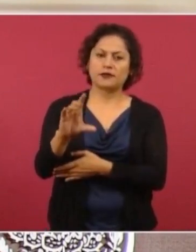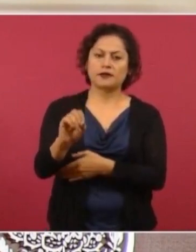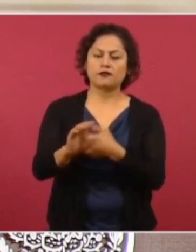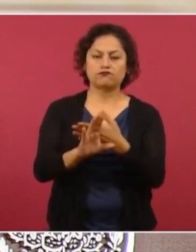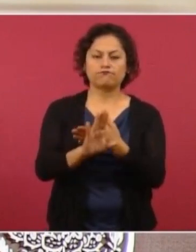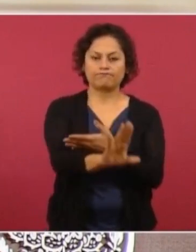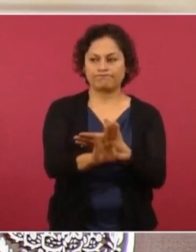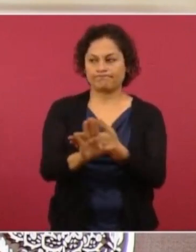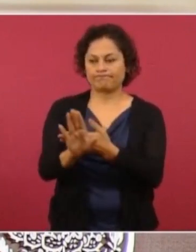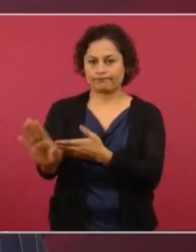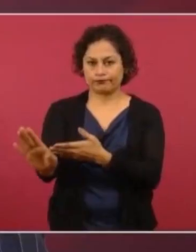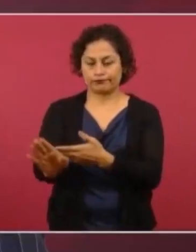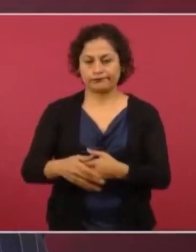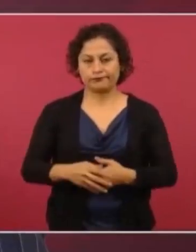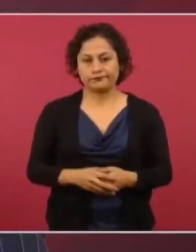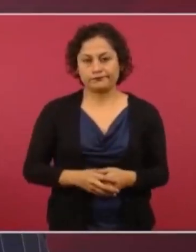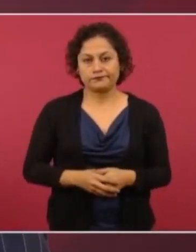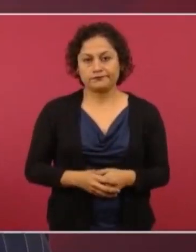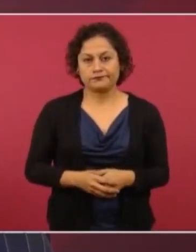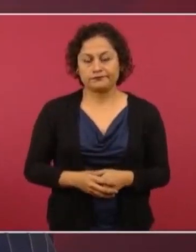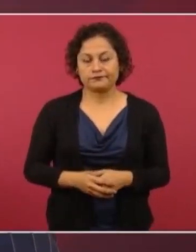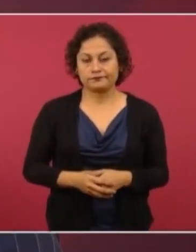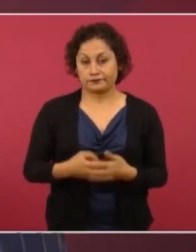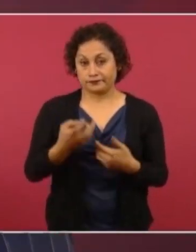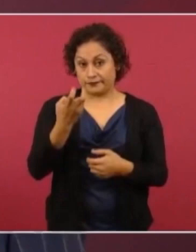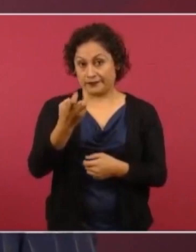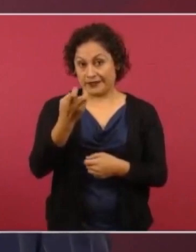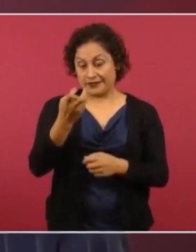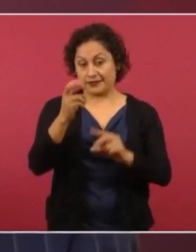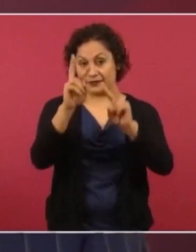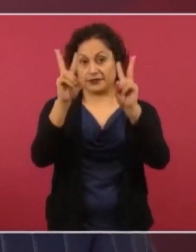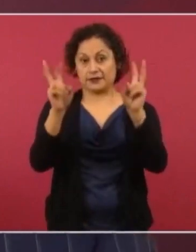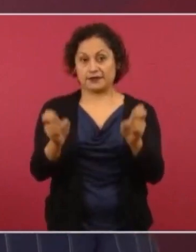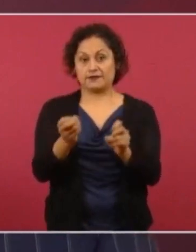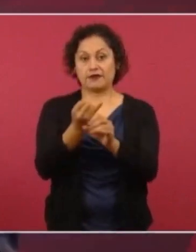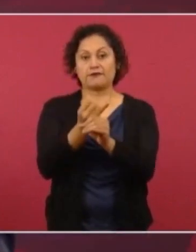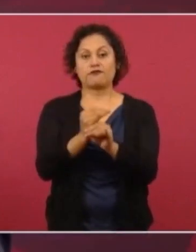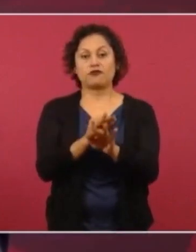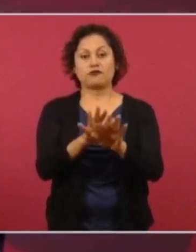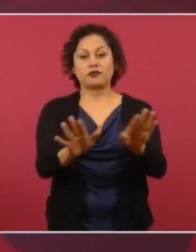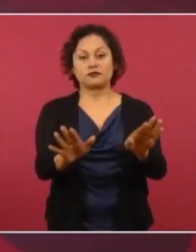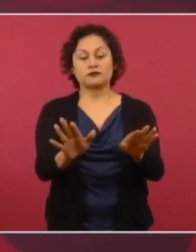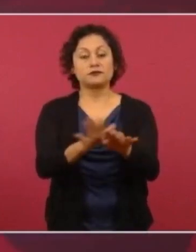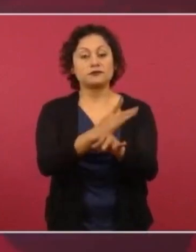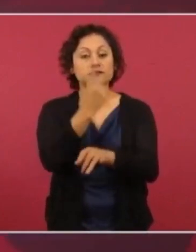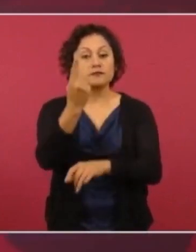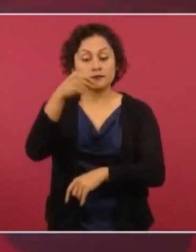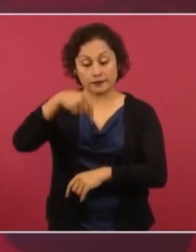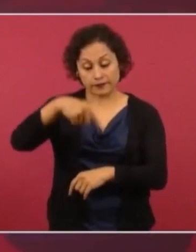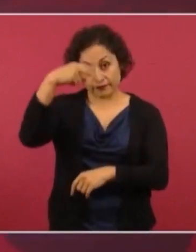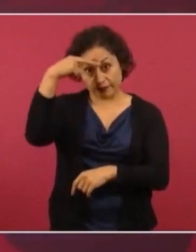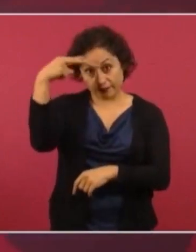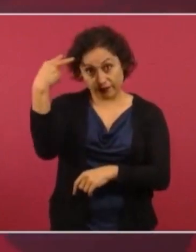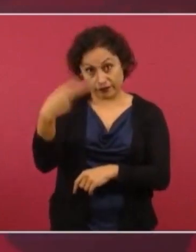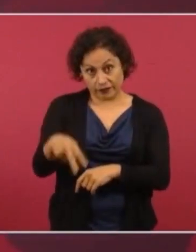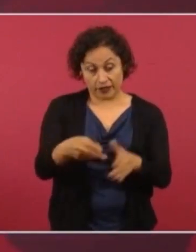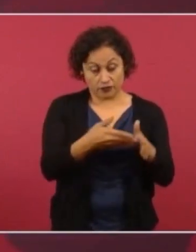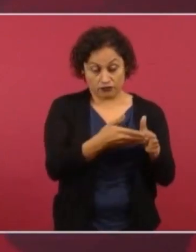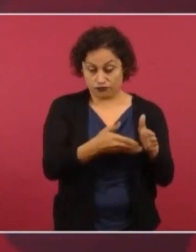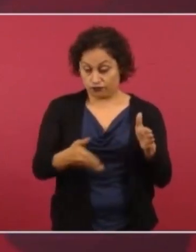Se va a informar que en el tiempo que llevamos es cuando más